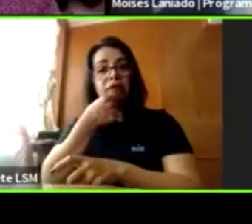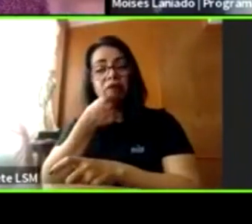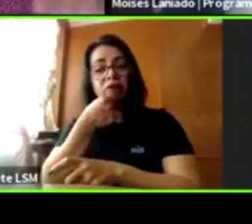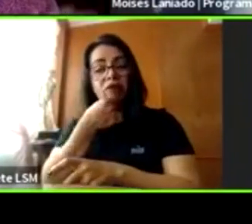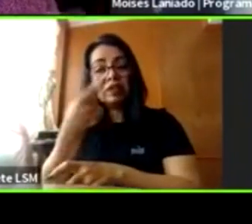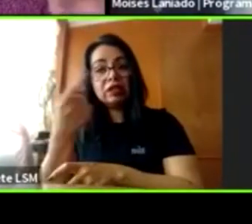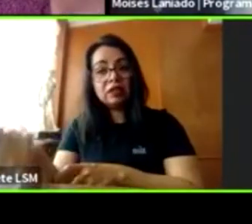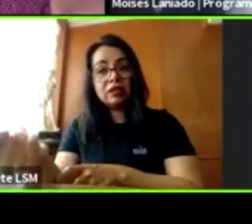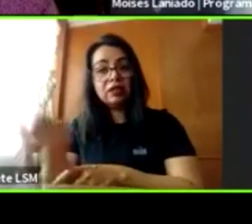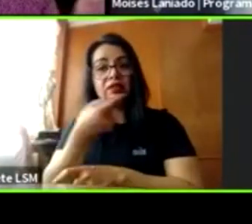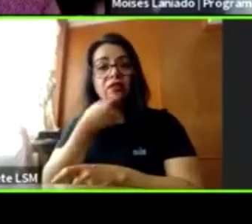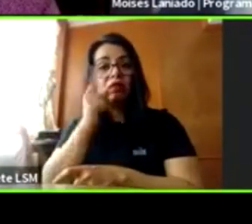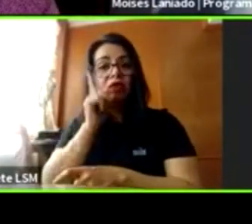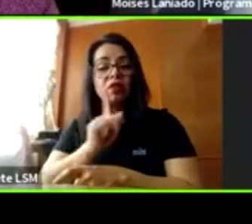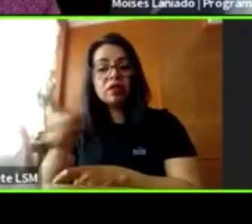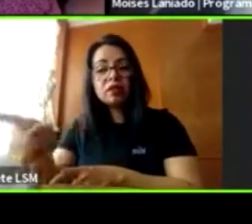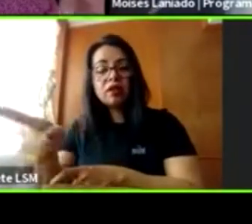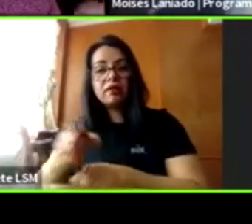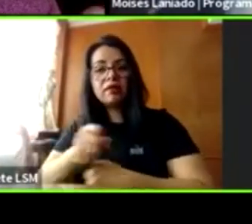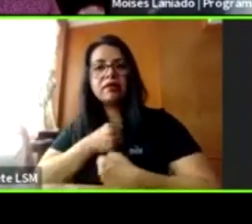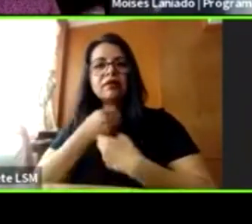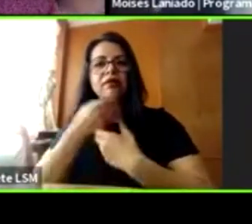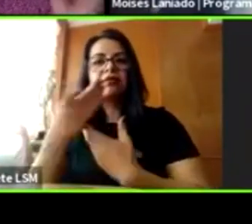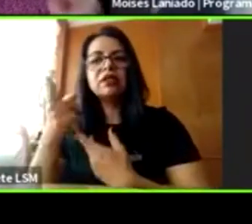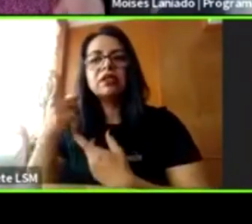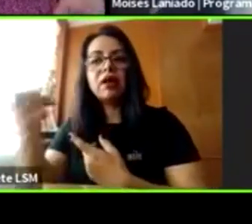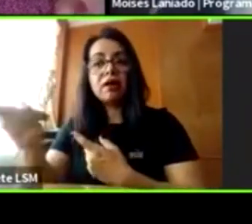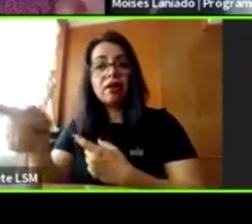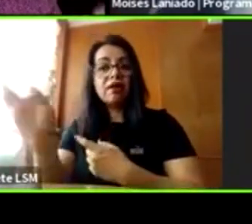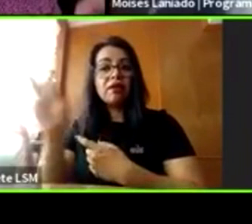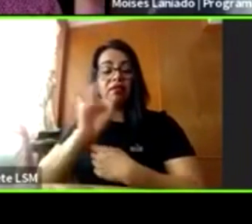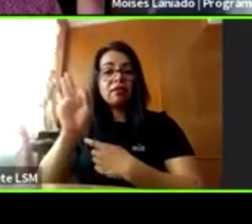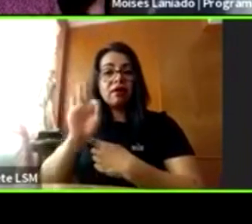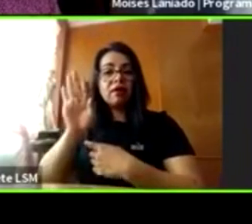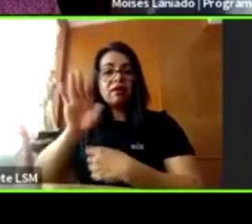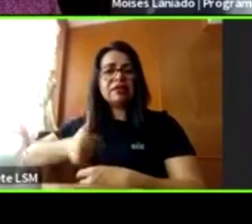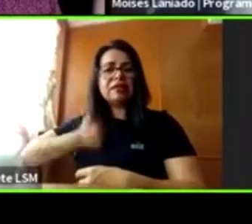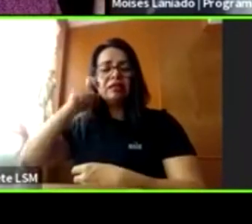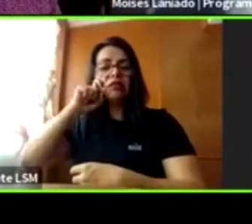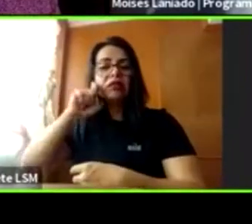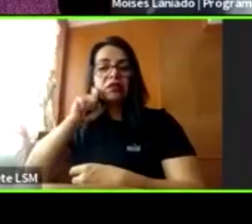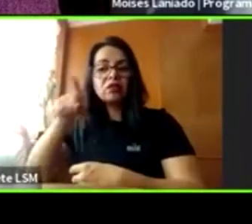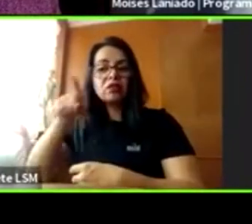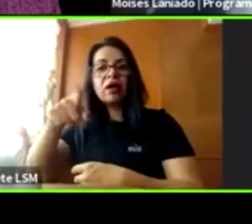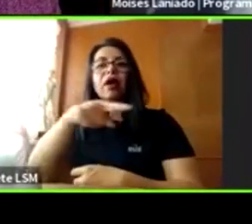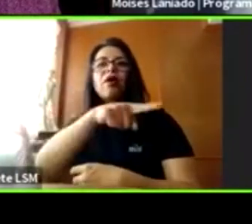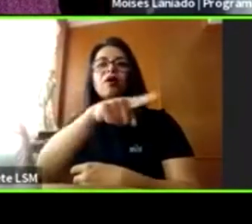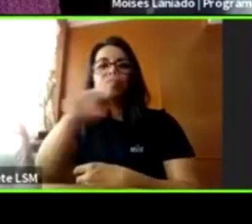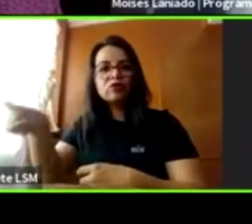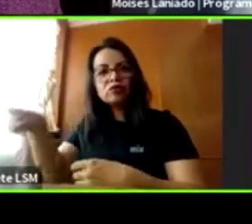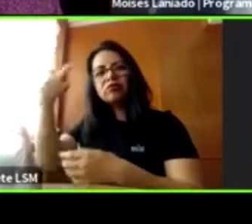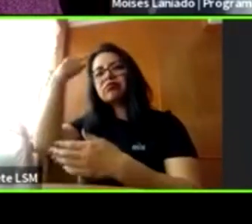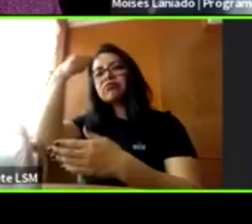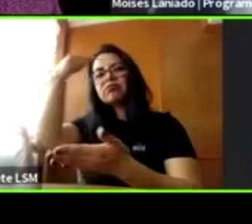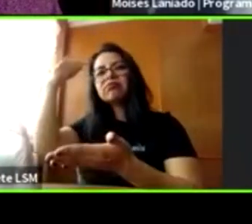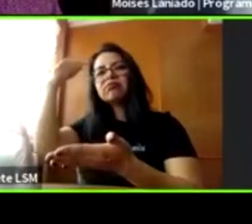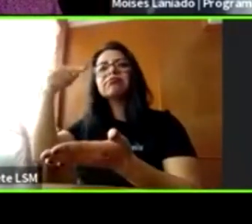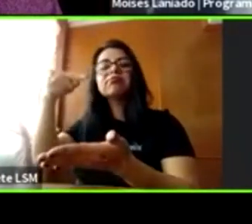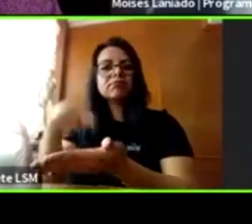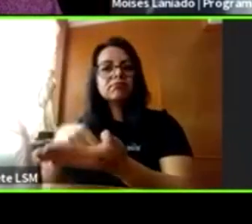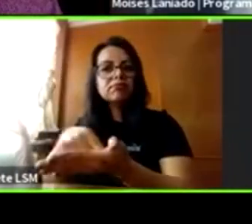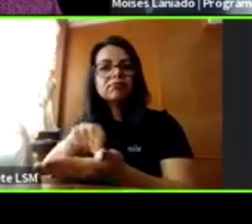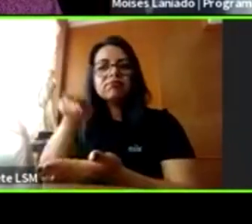a un niño que está sufriendo violencia sexual, eso garantiza el éxito en su tratamiento psicológico que va a tener que tomar después.